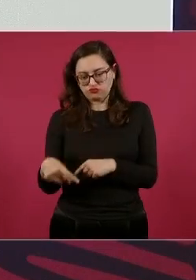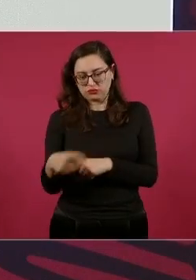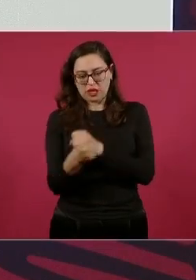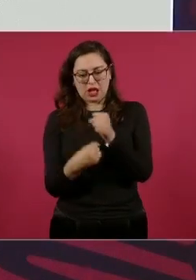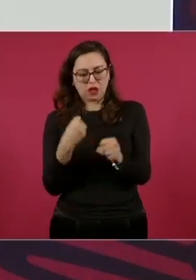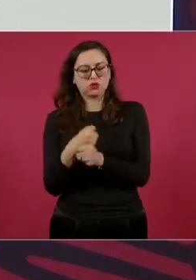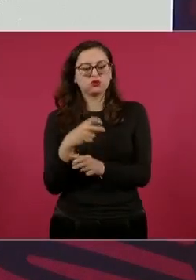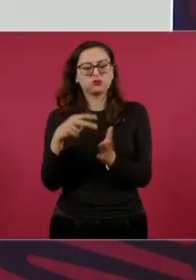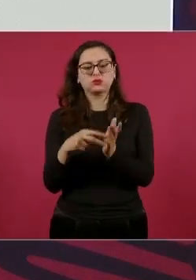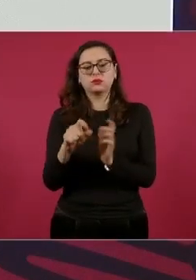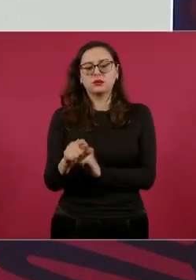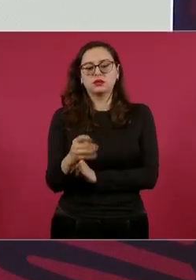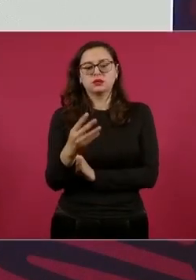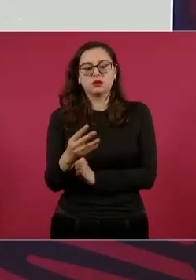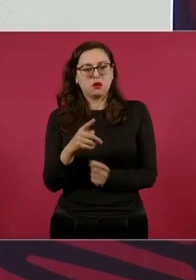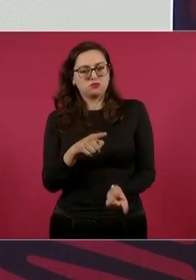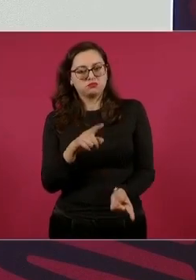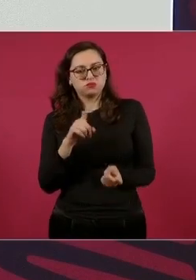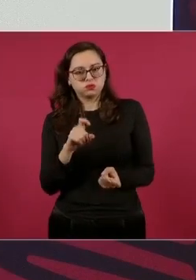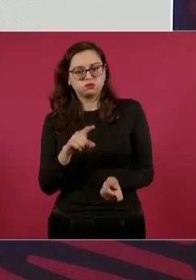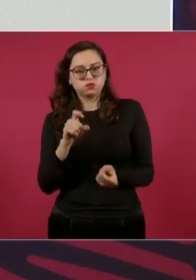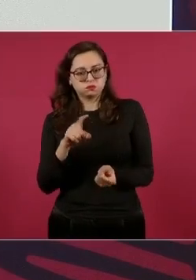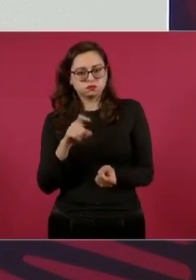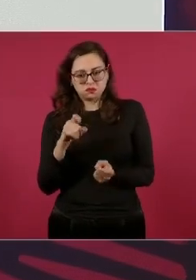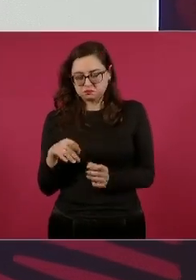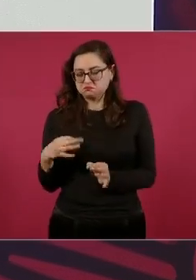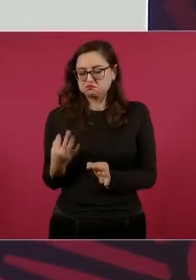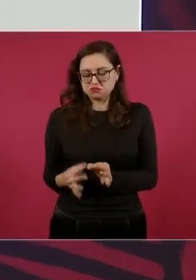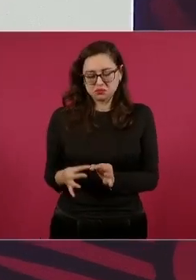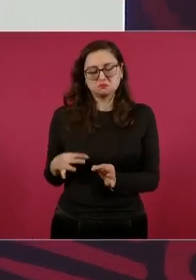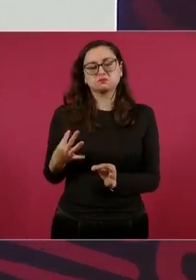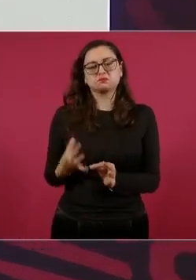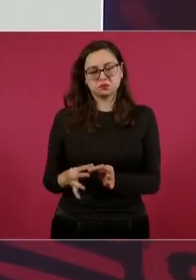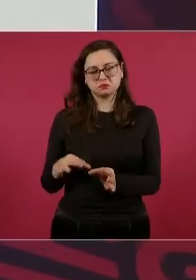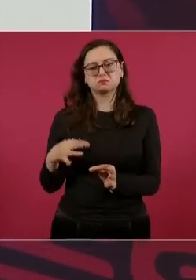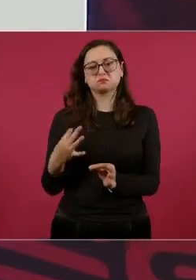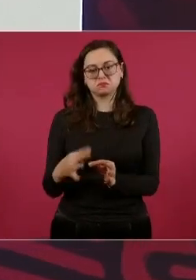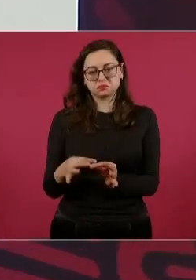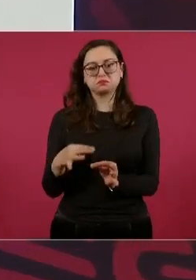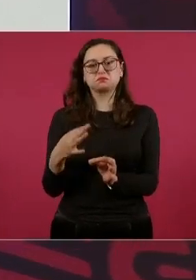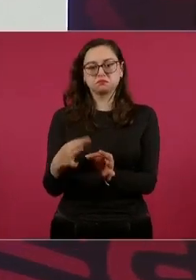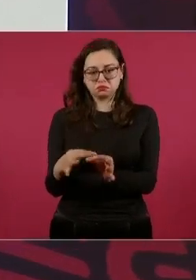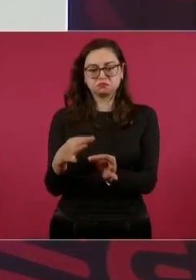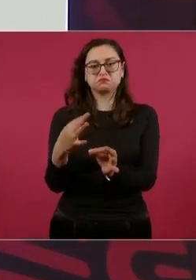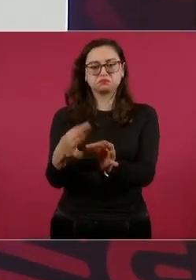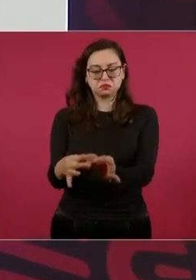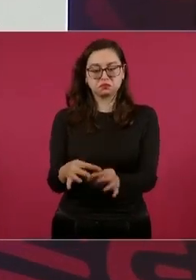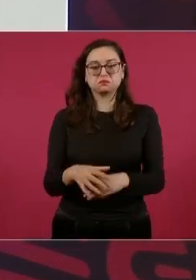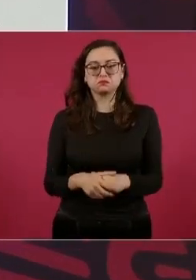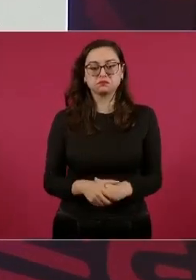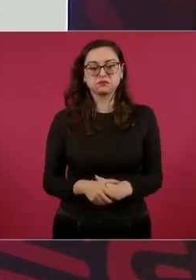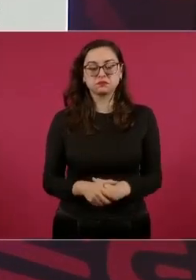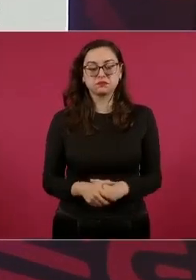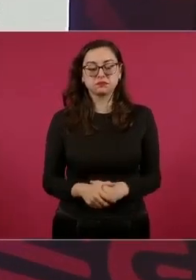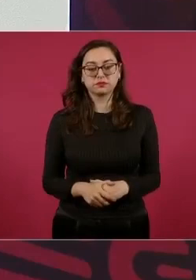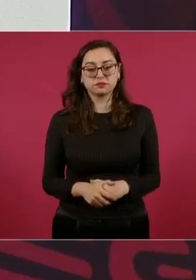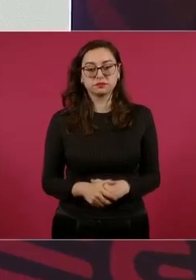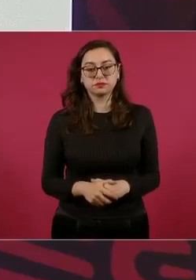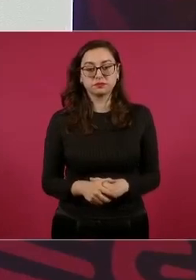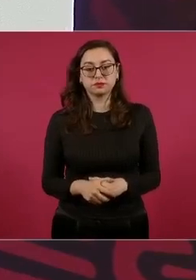año, va de acuerdo a lo que está sucediendo.